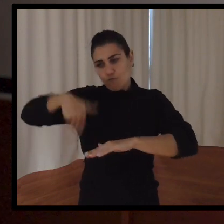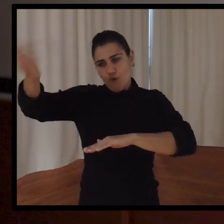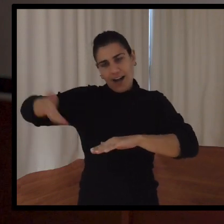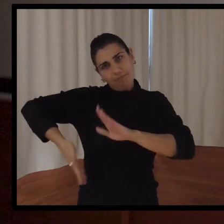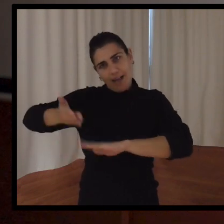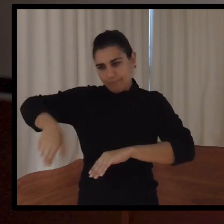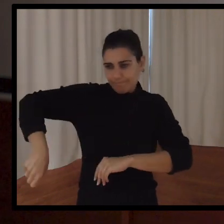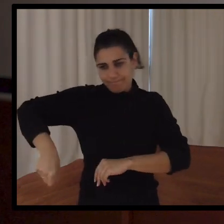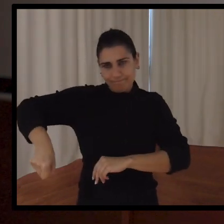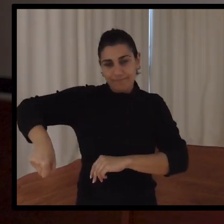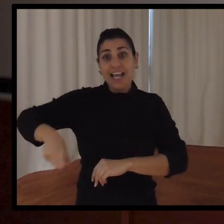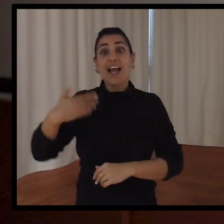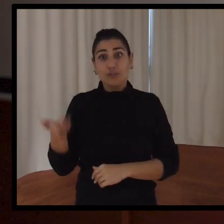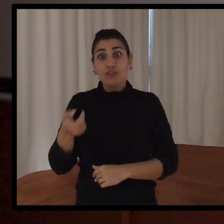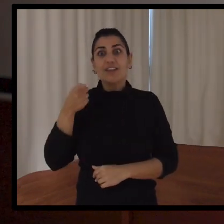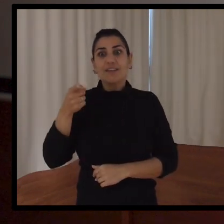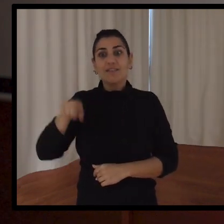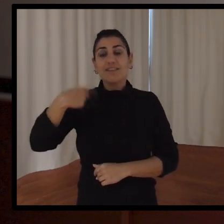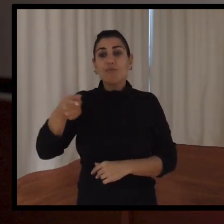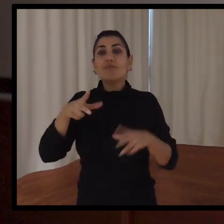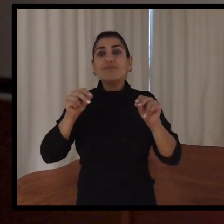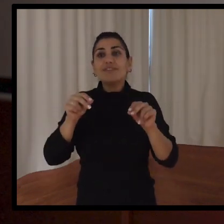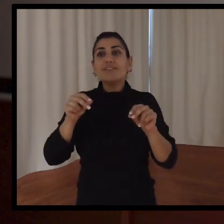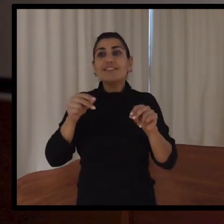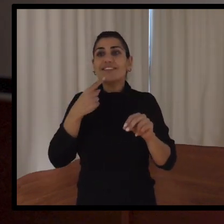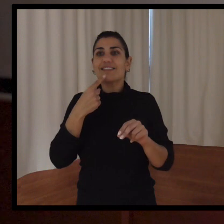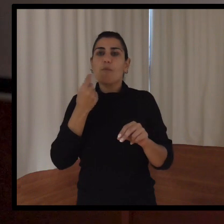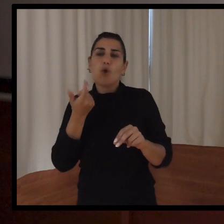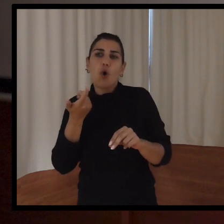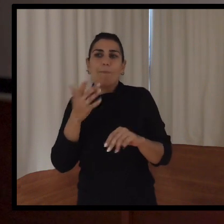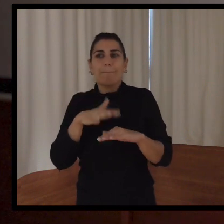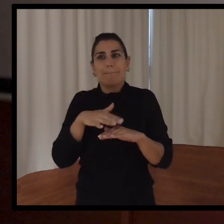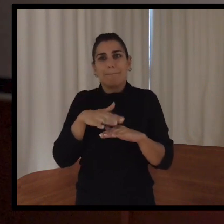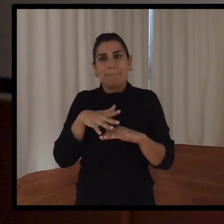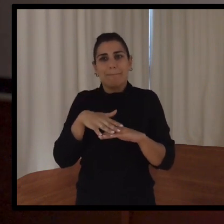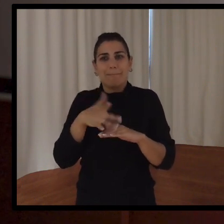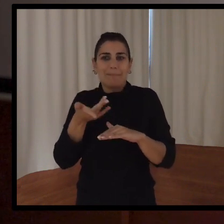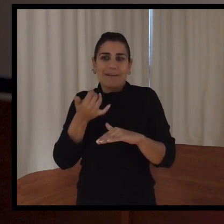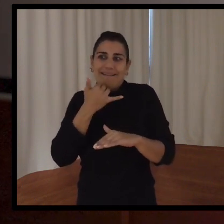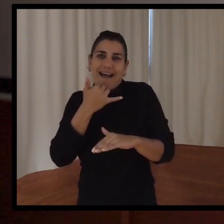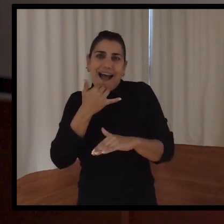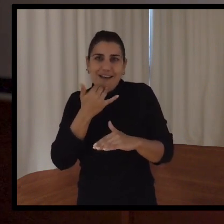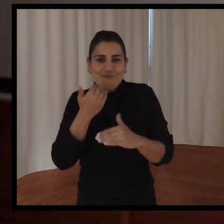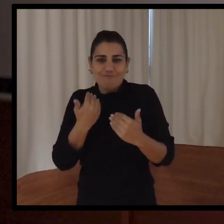después se decidió que para tener ese detalle con la chica, pues, le regalamos una